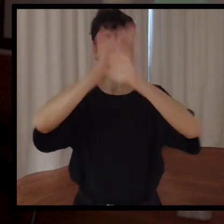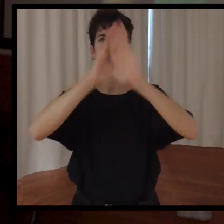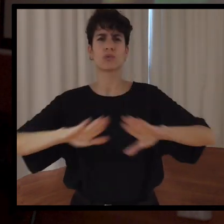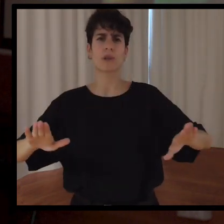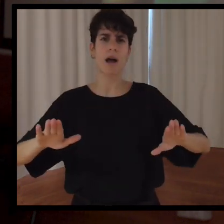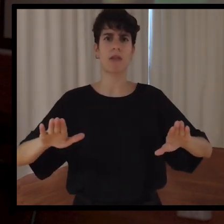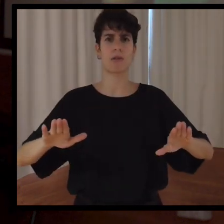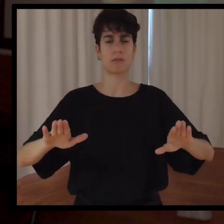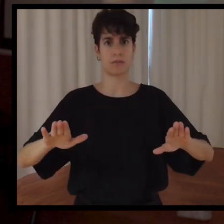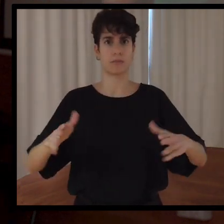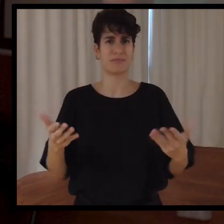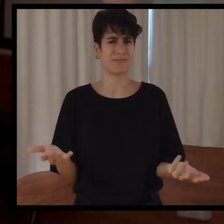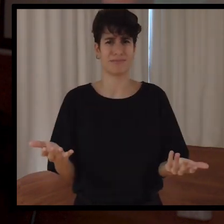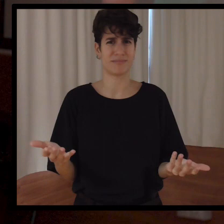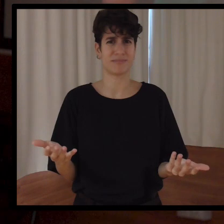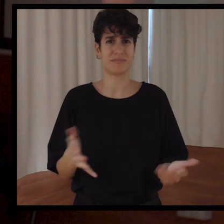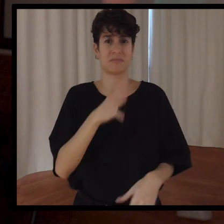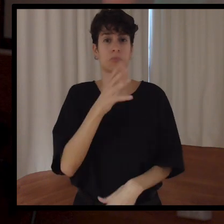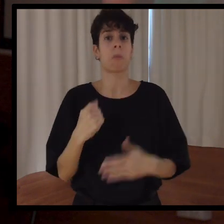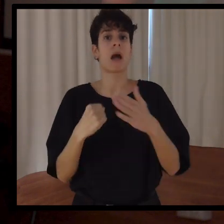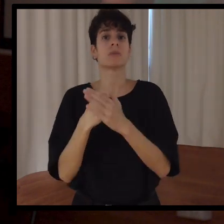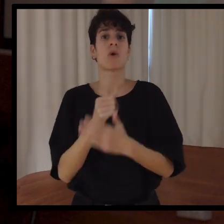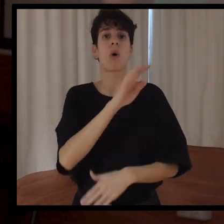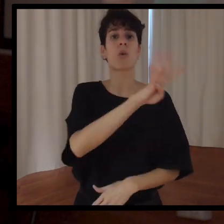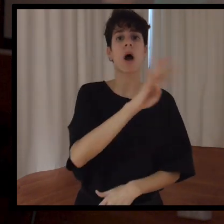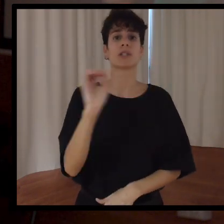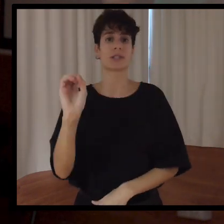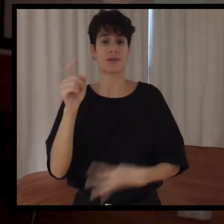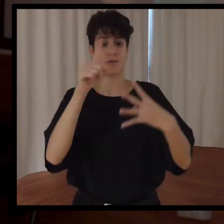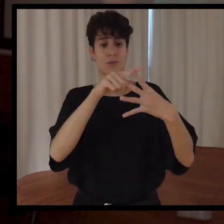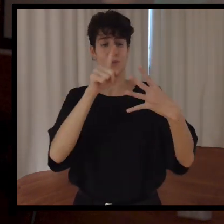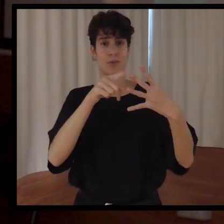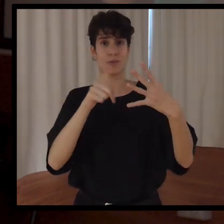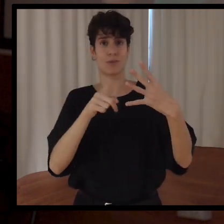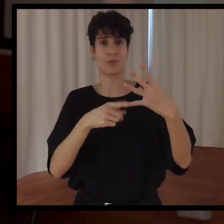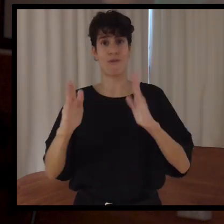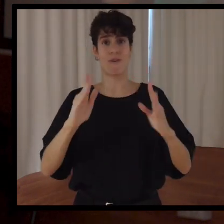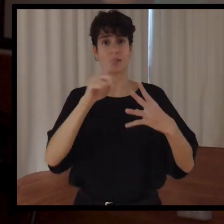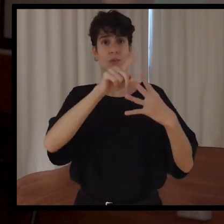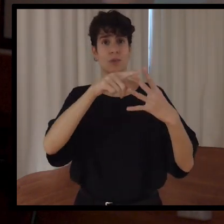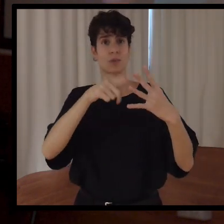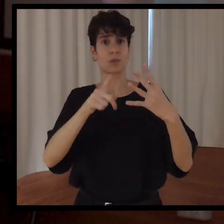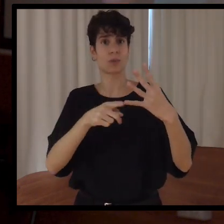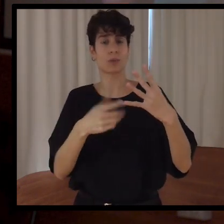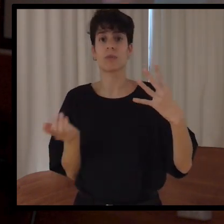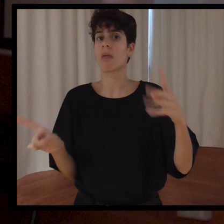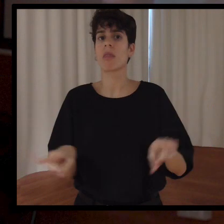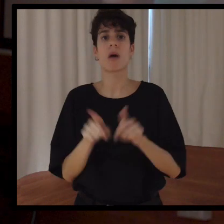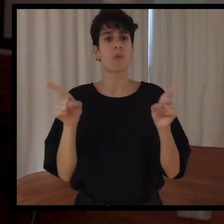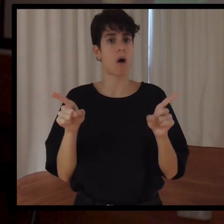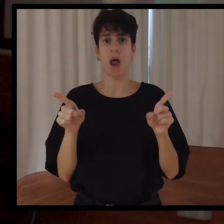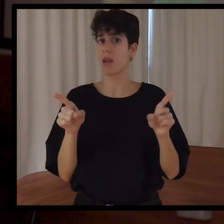todo lo relativo con el tema de esos resultados tan abultados, porque lo máximo que pueden ser son 4-0. Si por cada